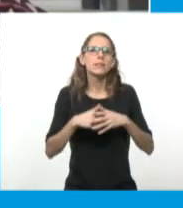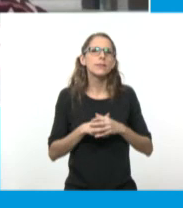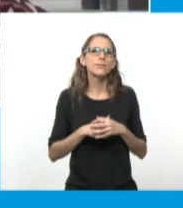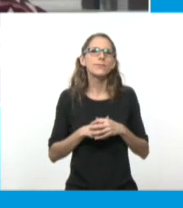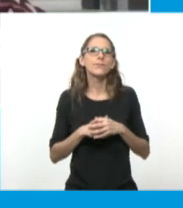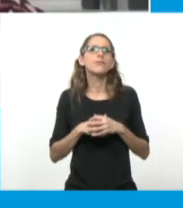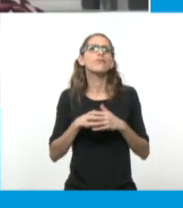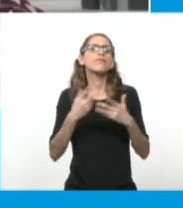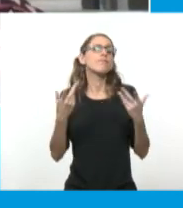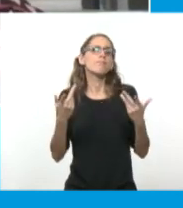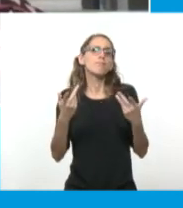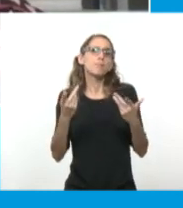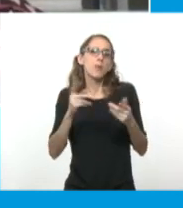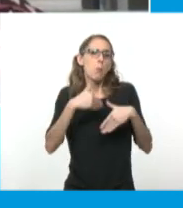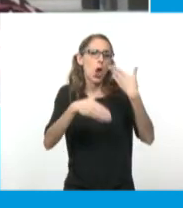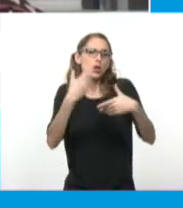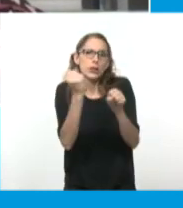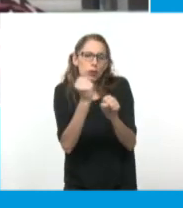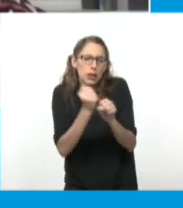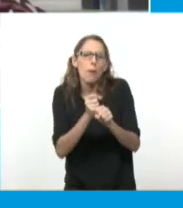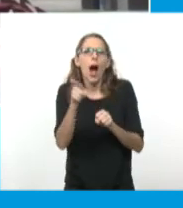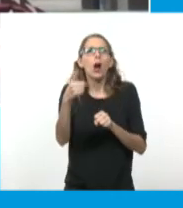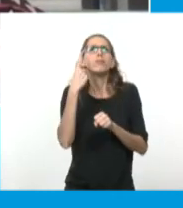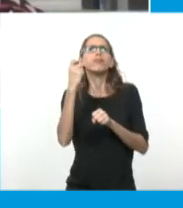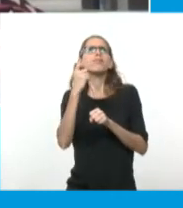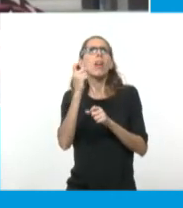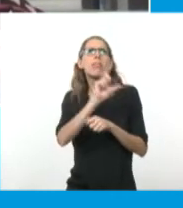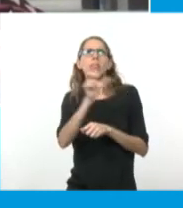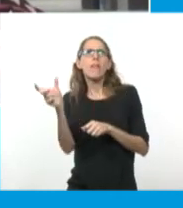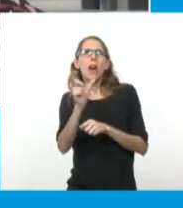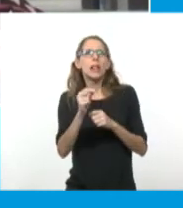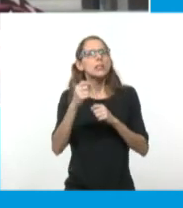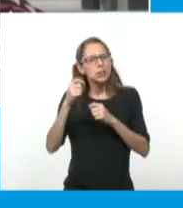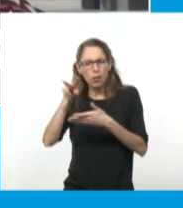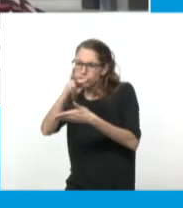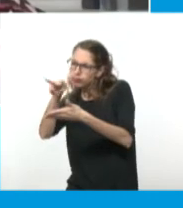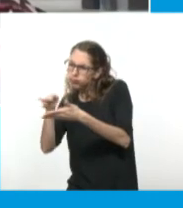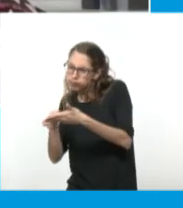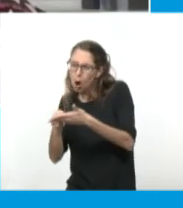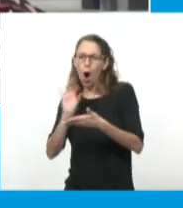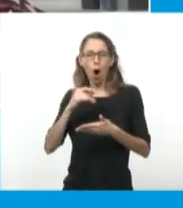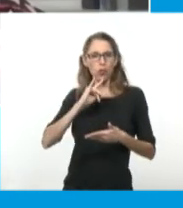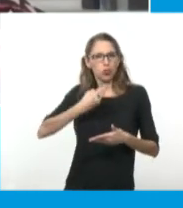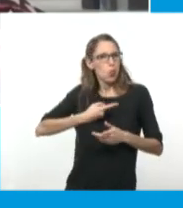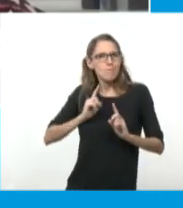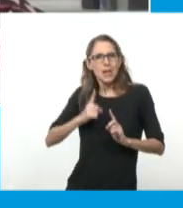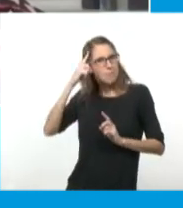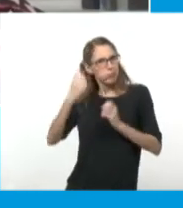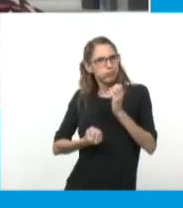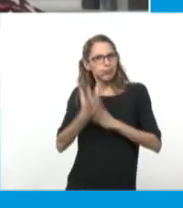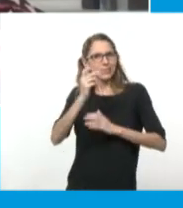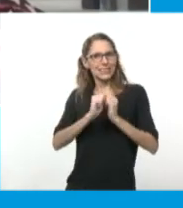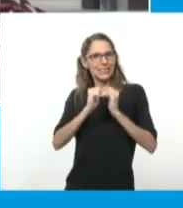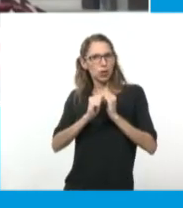¿Qué diferencias notás? ¿Cómo se arma la imagen en ese trabajo conjunto cuando la historia la arma otro?